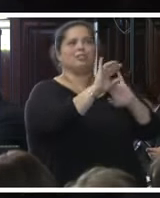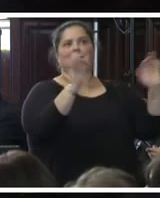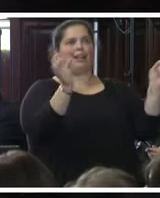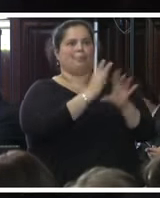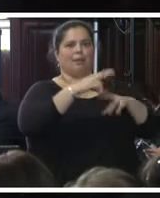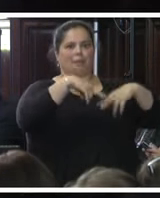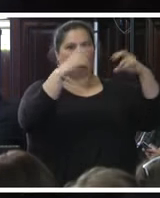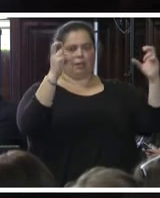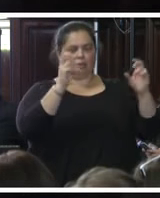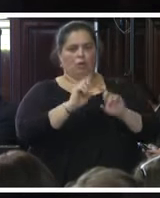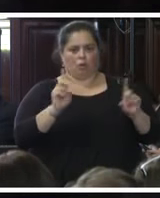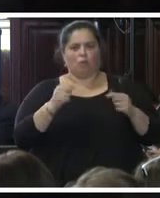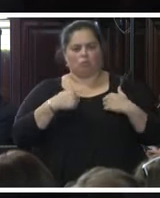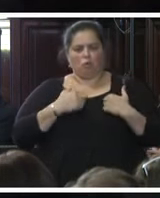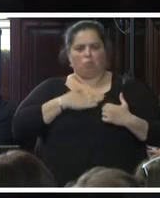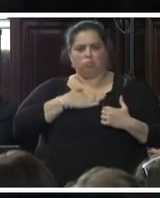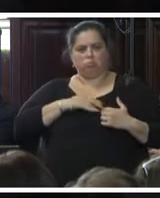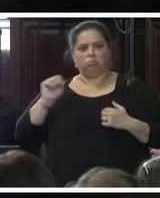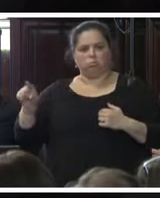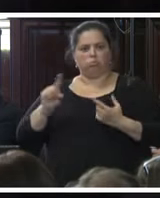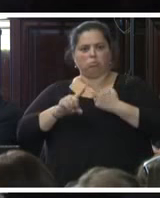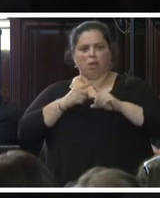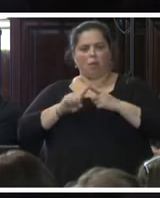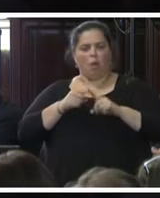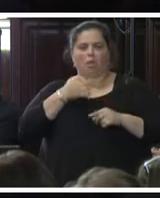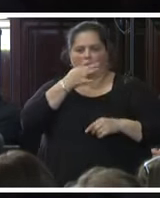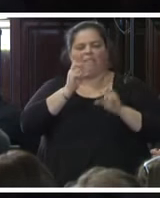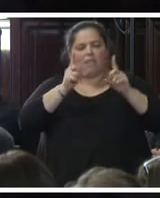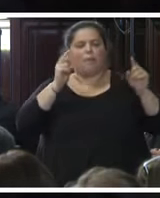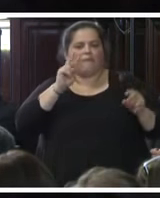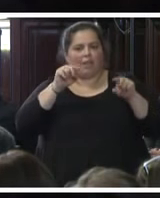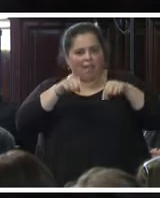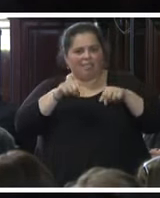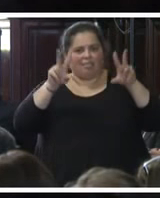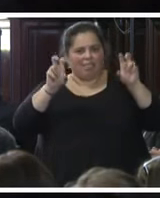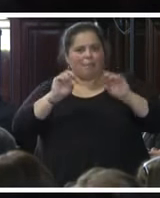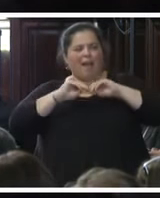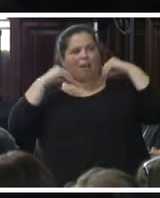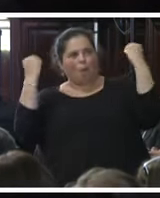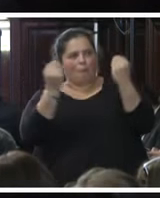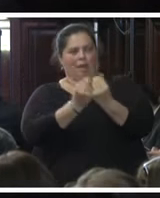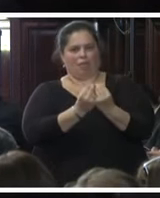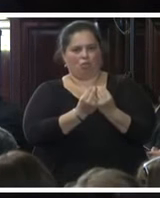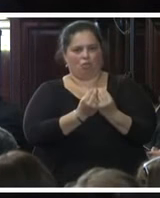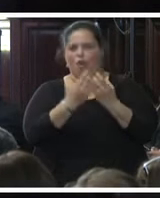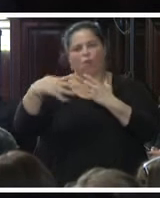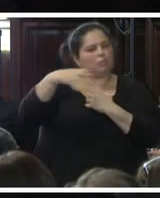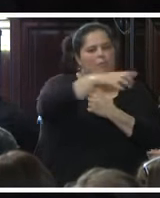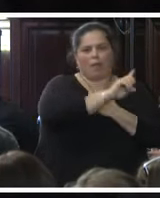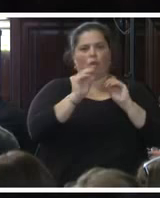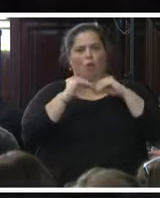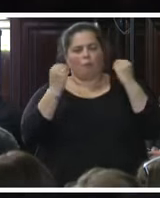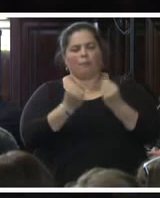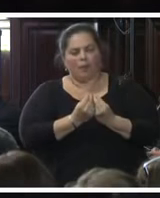coincido con el licenciado Bidulfo en el sentido de que hay que ver esto en un plano integral, y lo que se busca no es necesariamente ir resolviendo un tema y decir